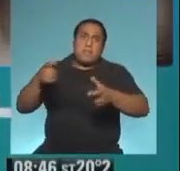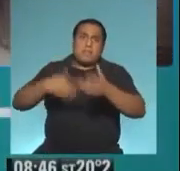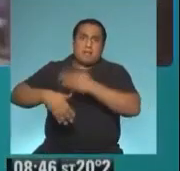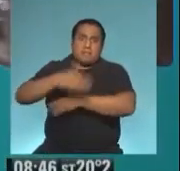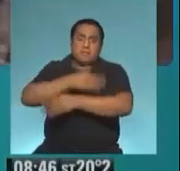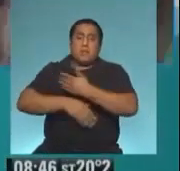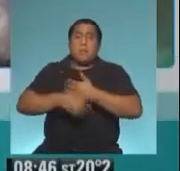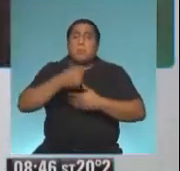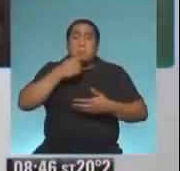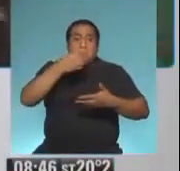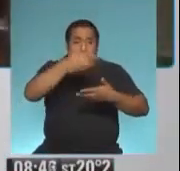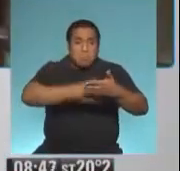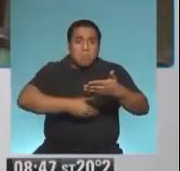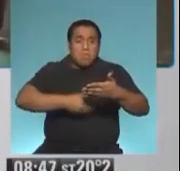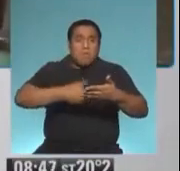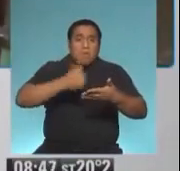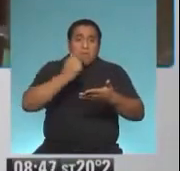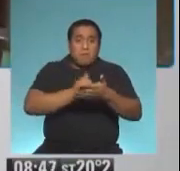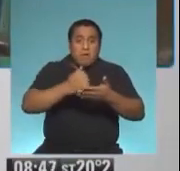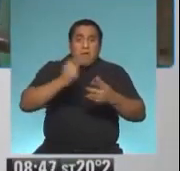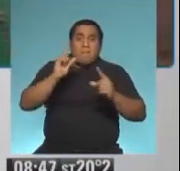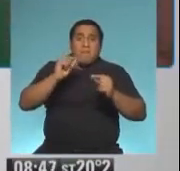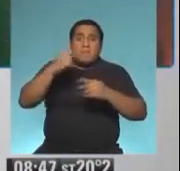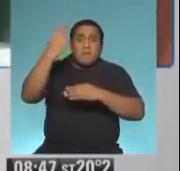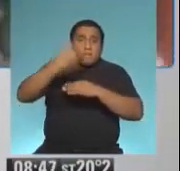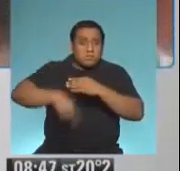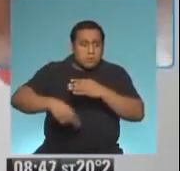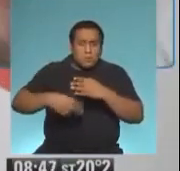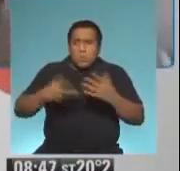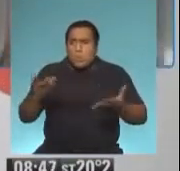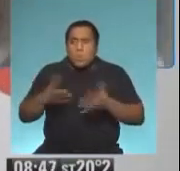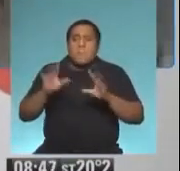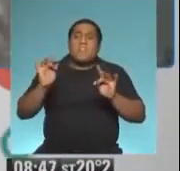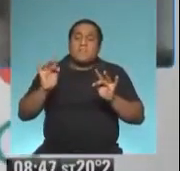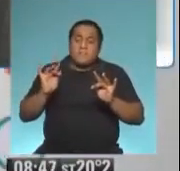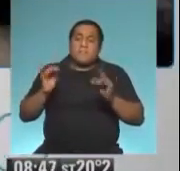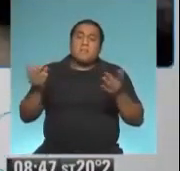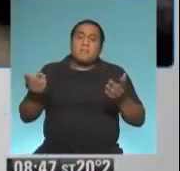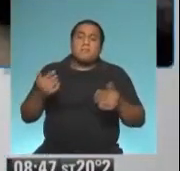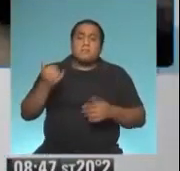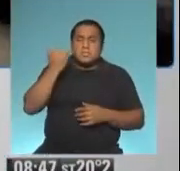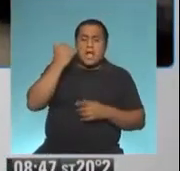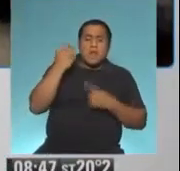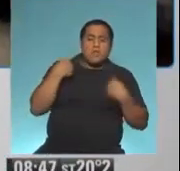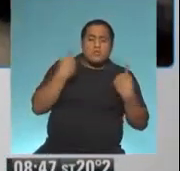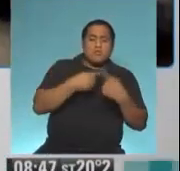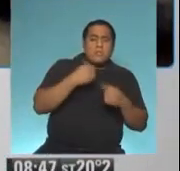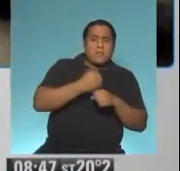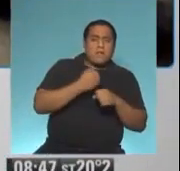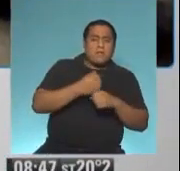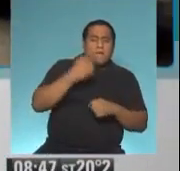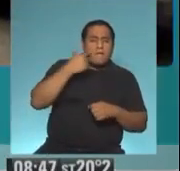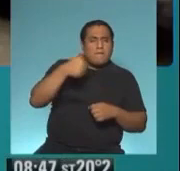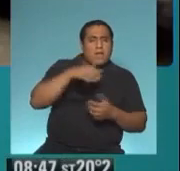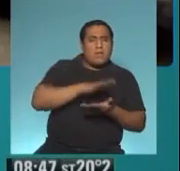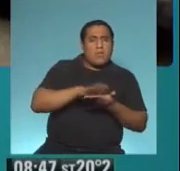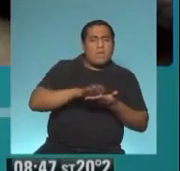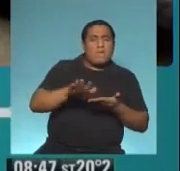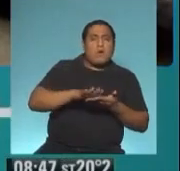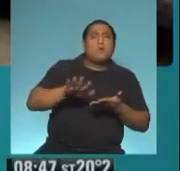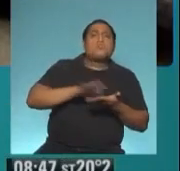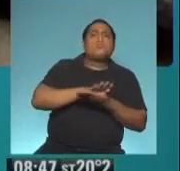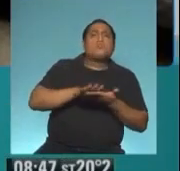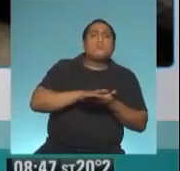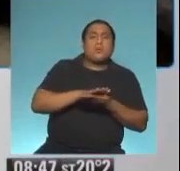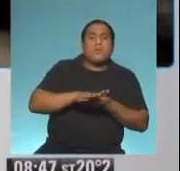venza en esta situación realmente es una cuestión muy compleja, por eso ya estamos trabajando en una nueva resolución y vamos a prorrogar los